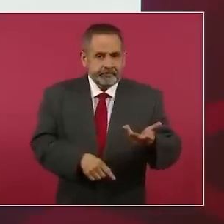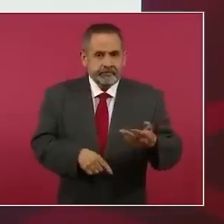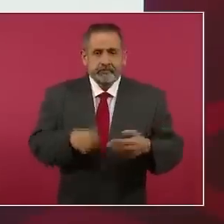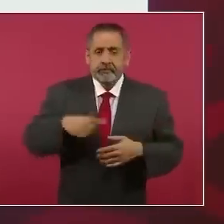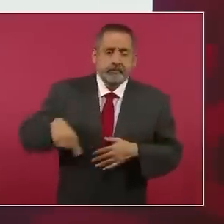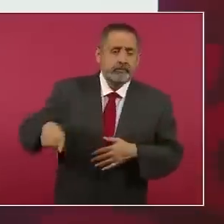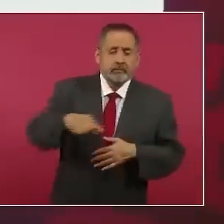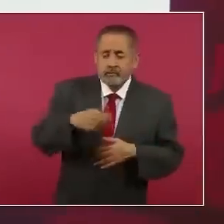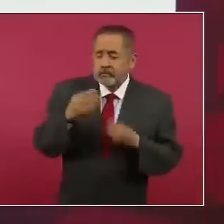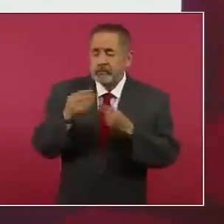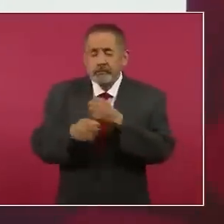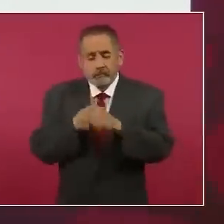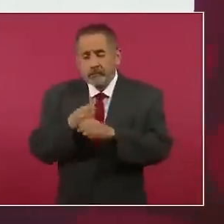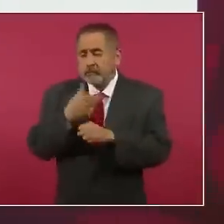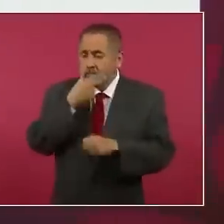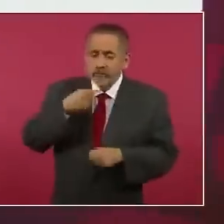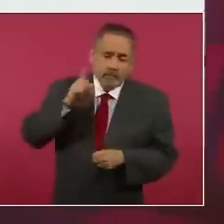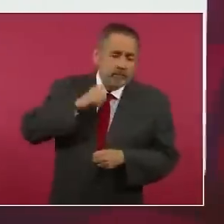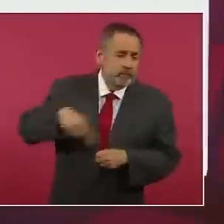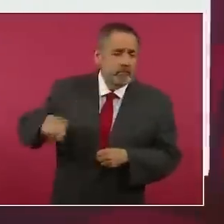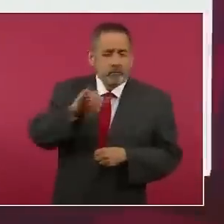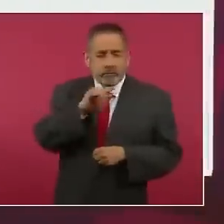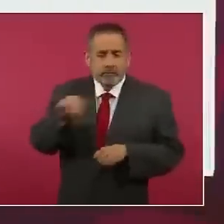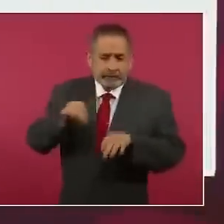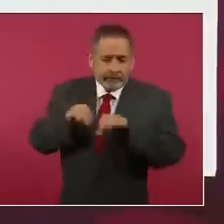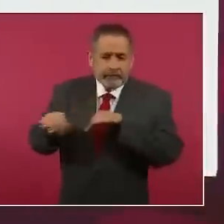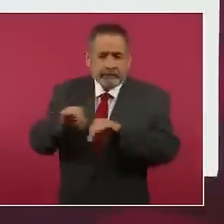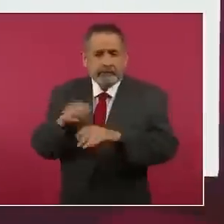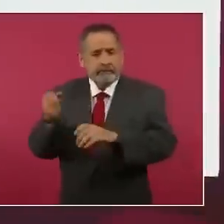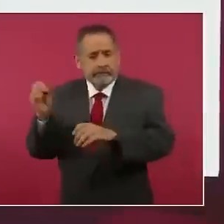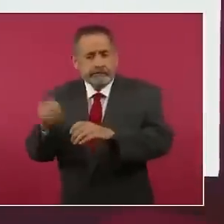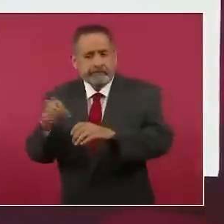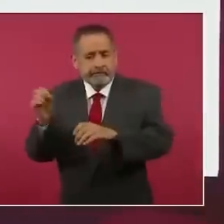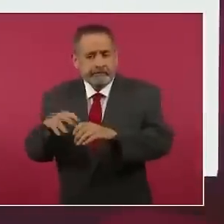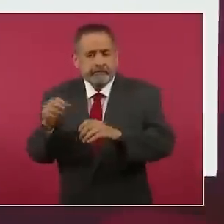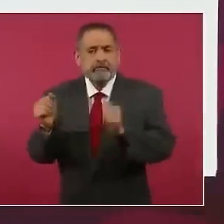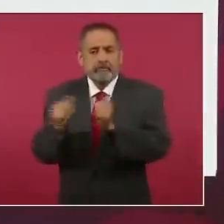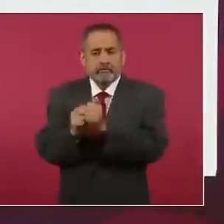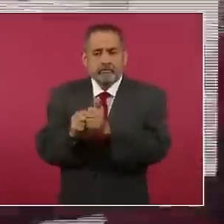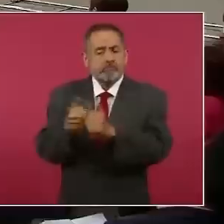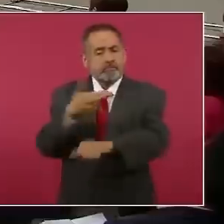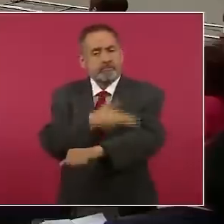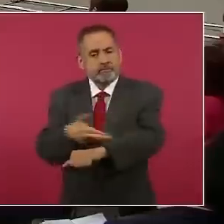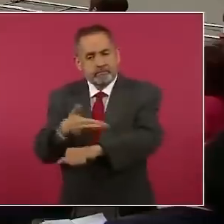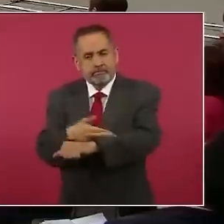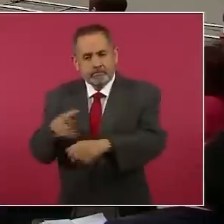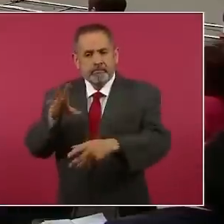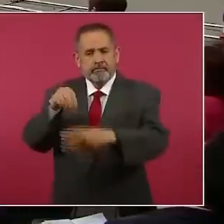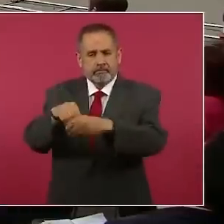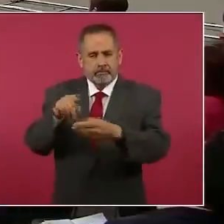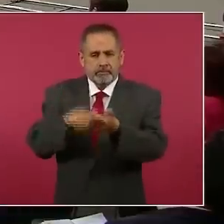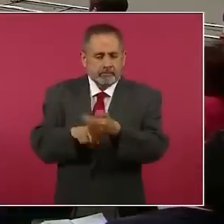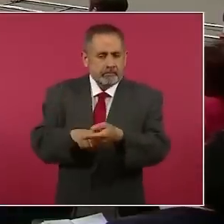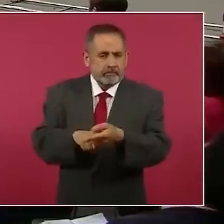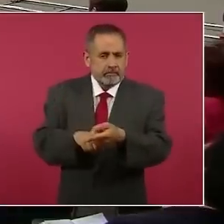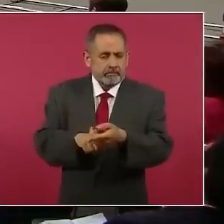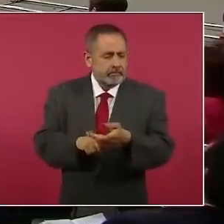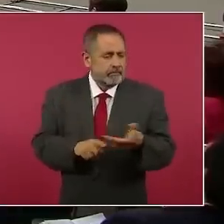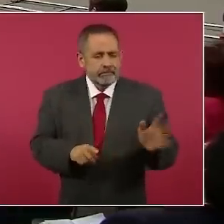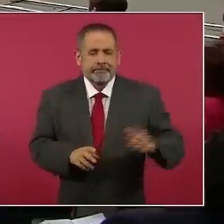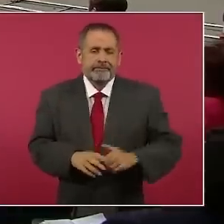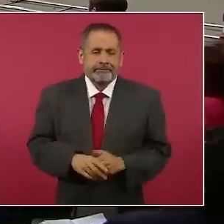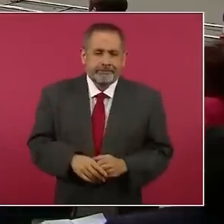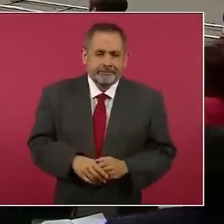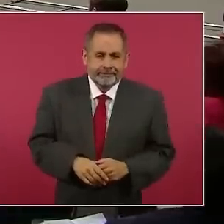trabajo las y los trabajadores al servicio del Estado logramos con la reforma a dicha institución. Es